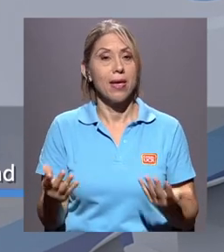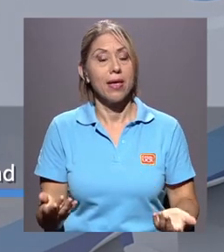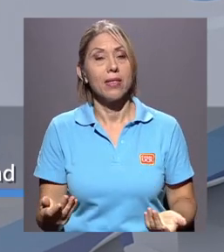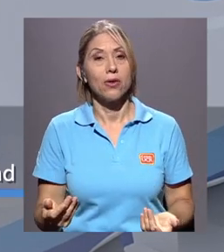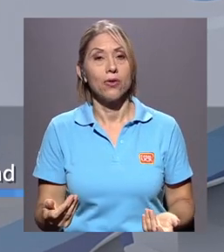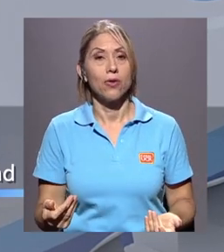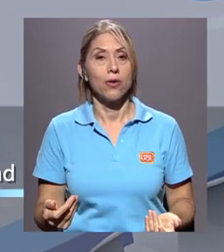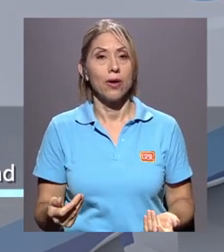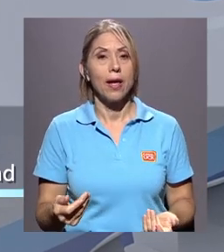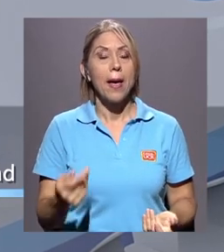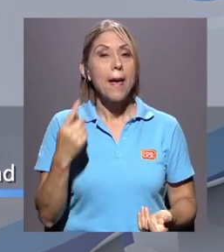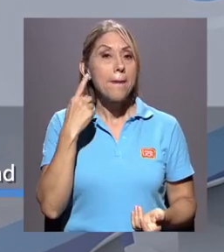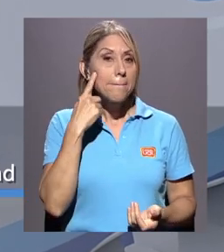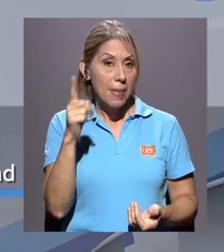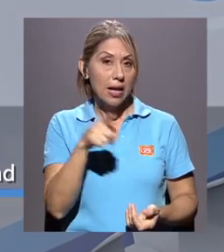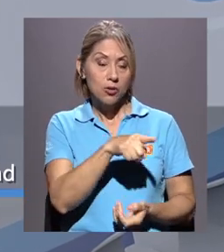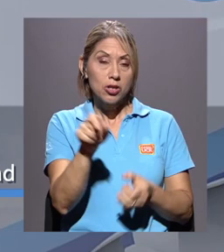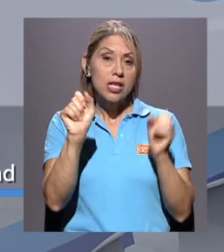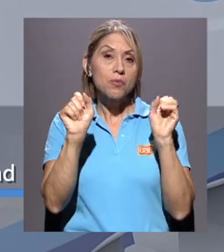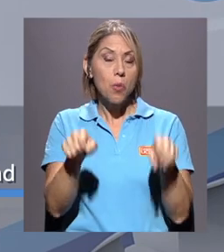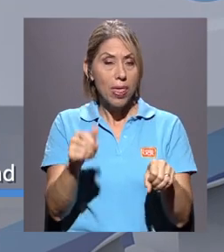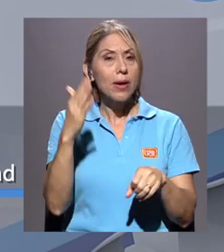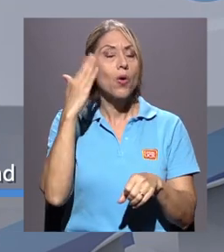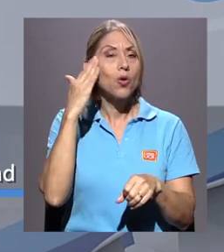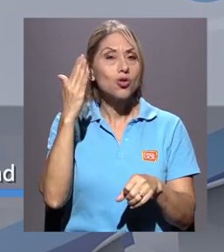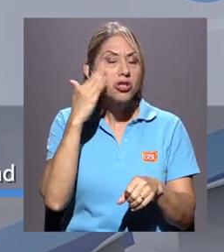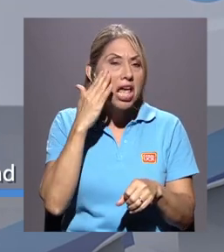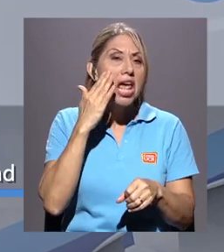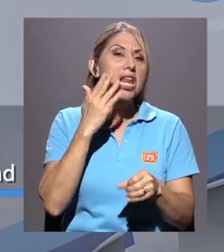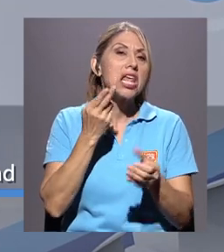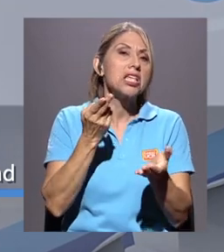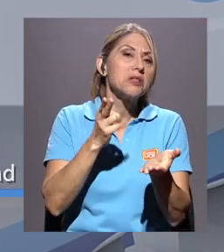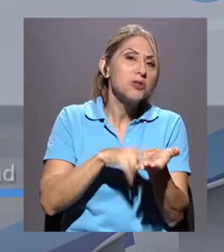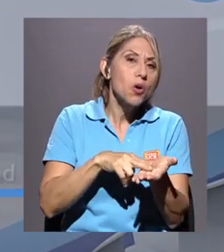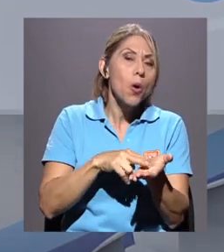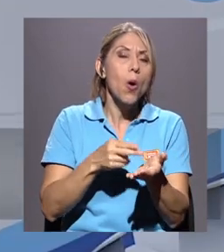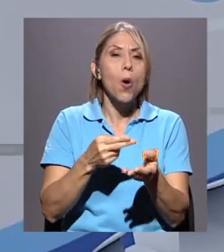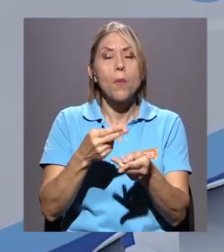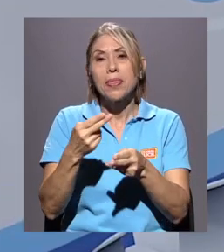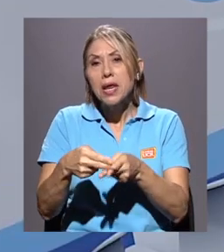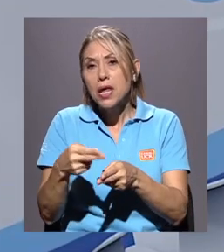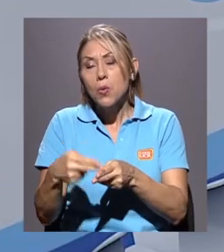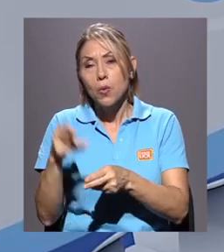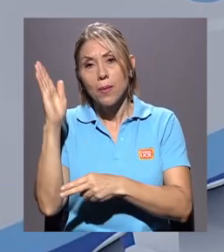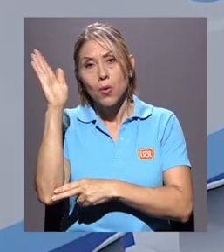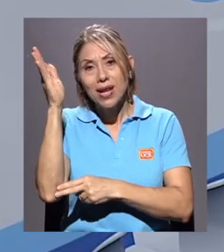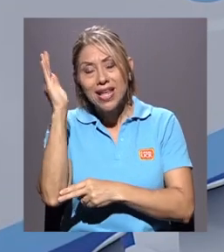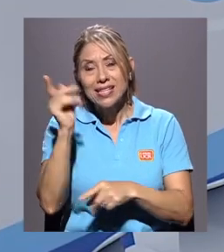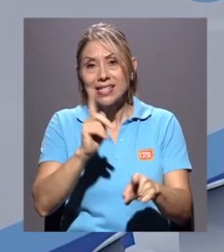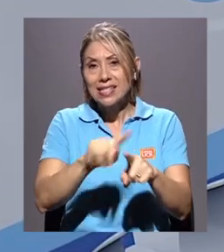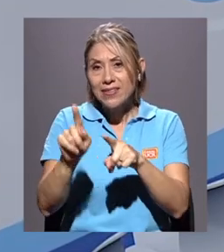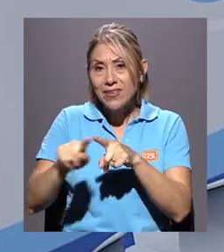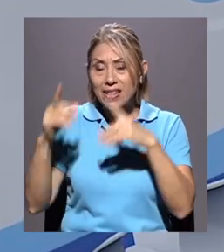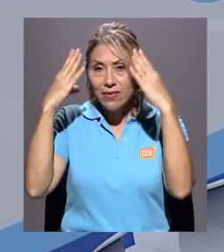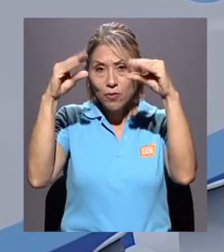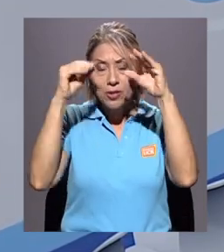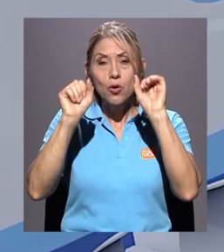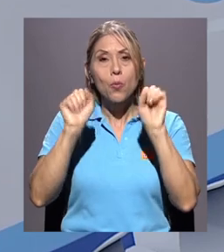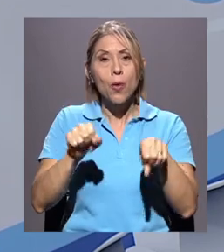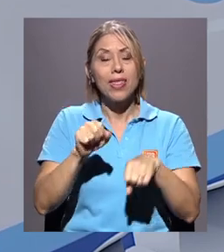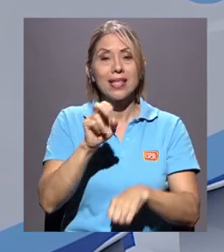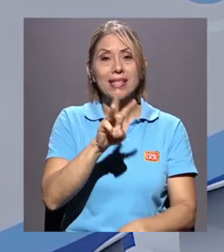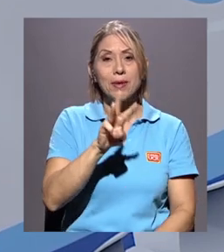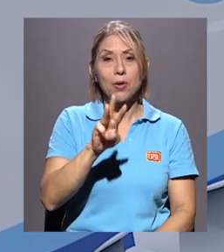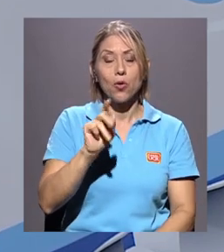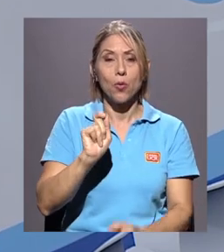para ingresar y tener acceso a la información de inscripción, matrícula y de presentación de ponencias, pueden accesar a la página www